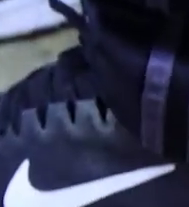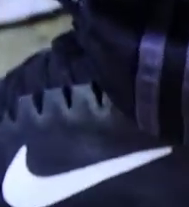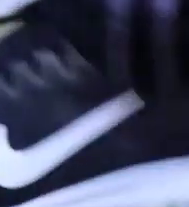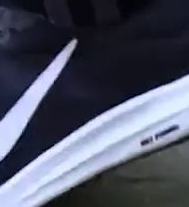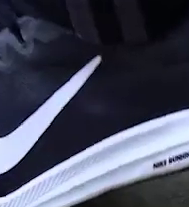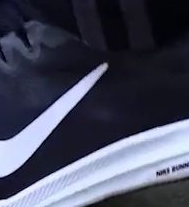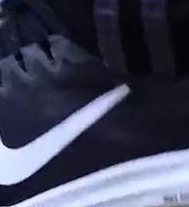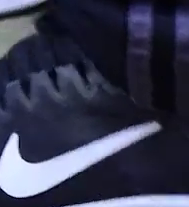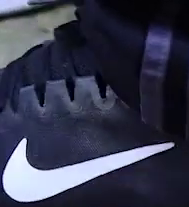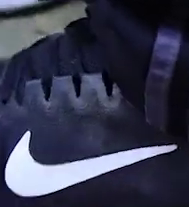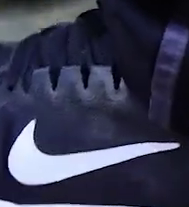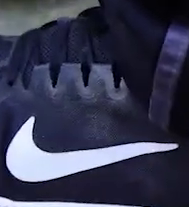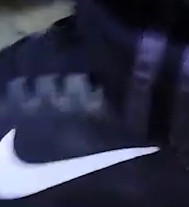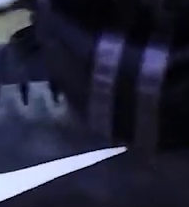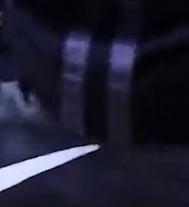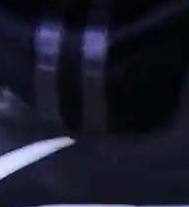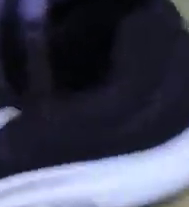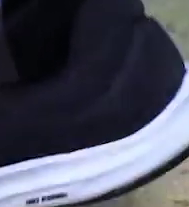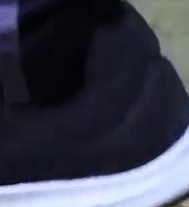Una vez más.